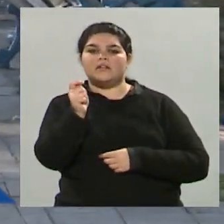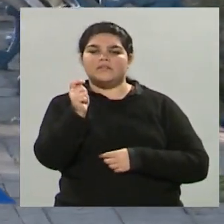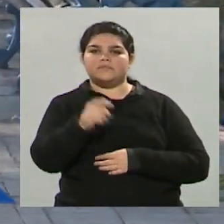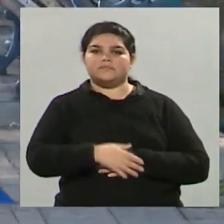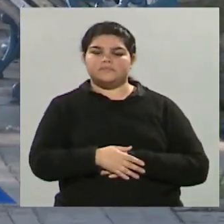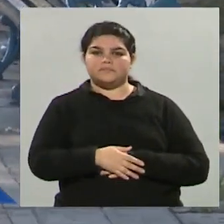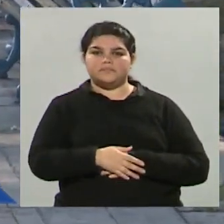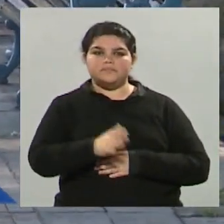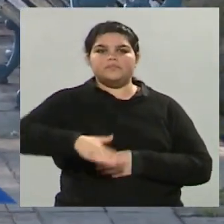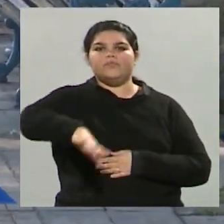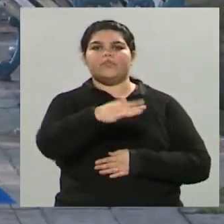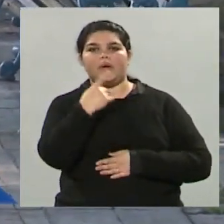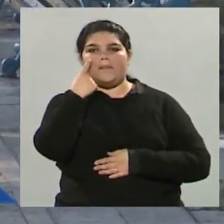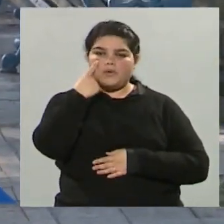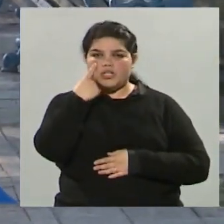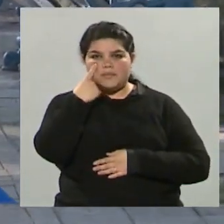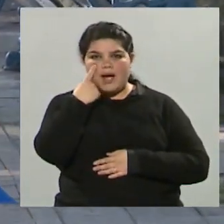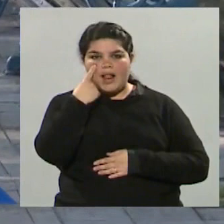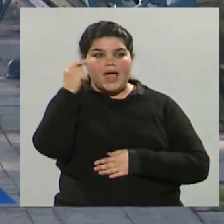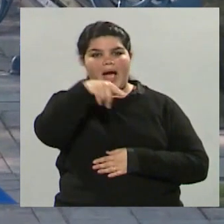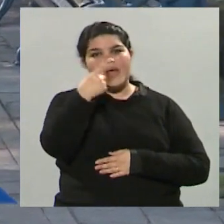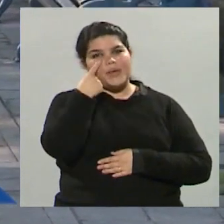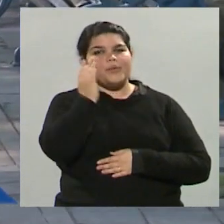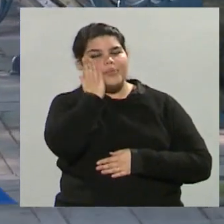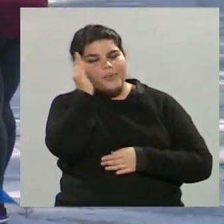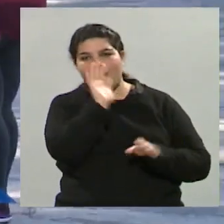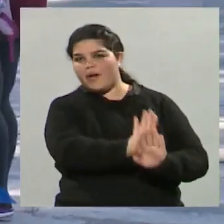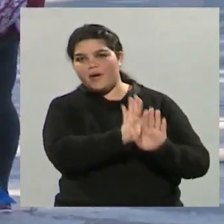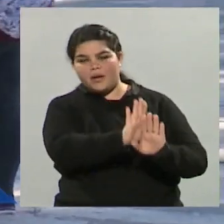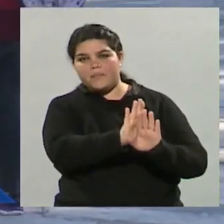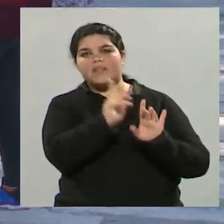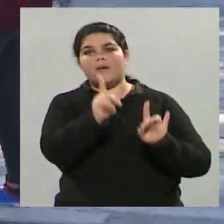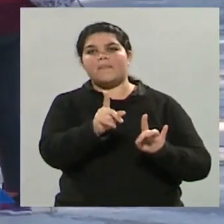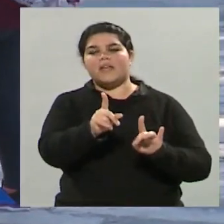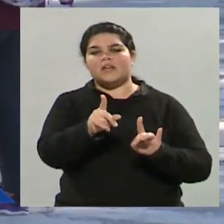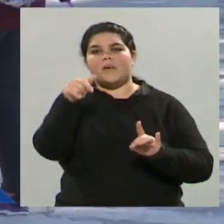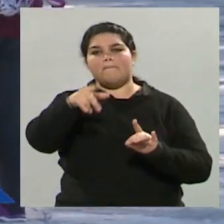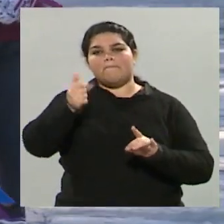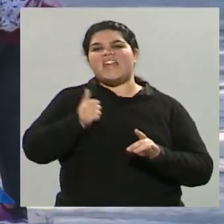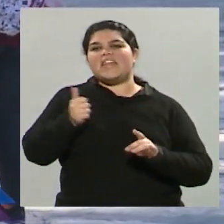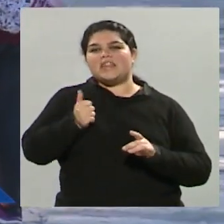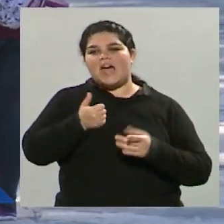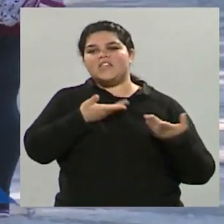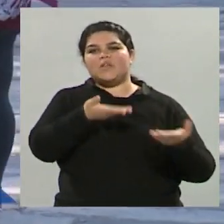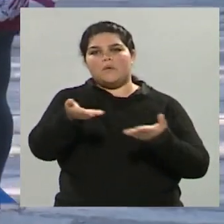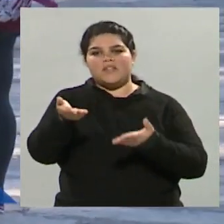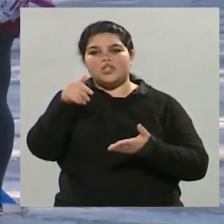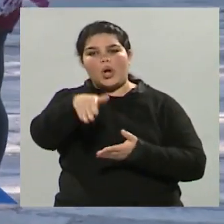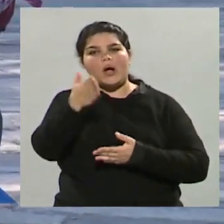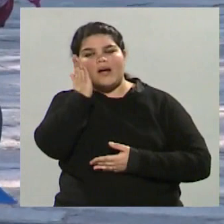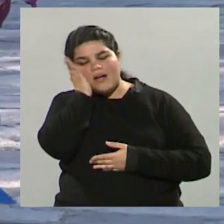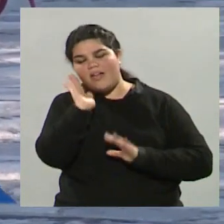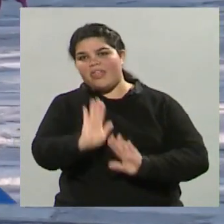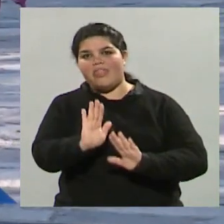municipales o albergues también de servicios militares. Por lo cual, no ha